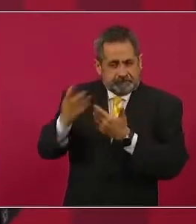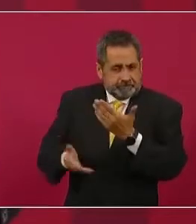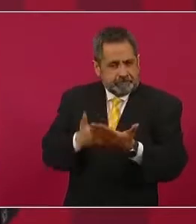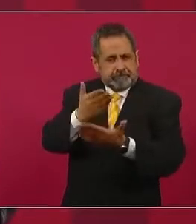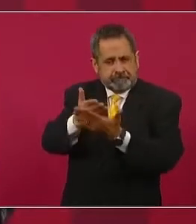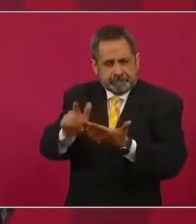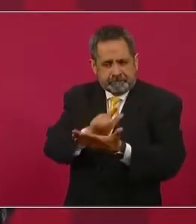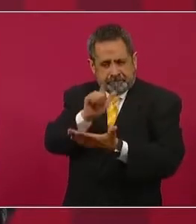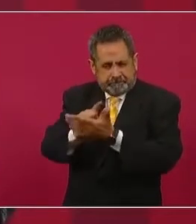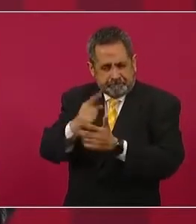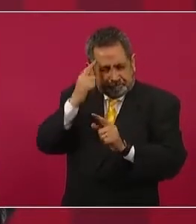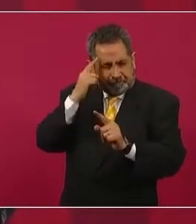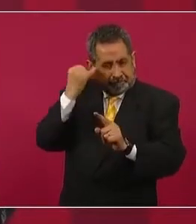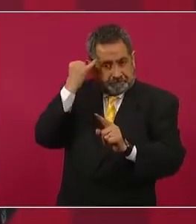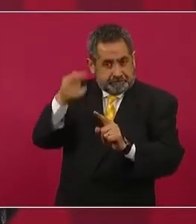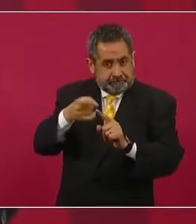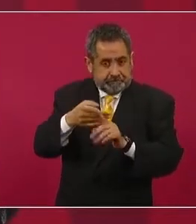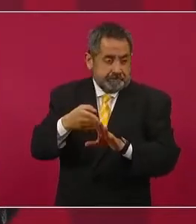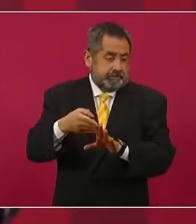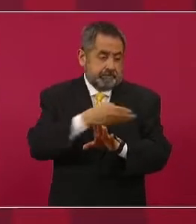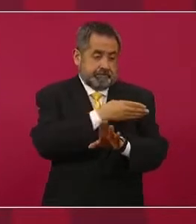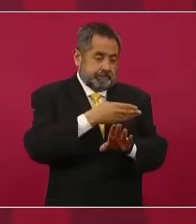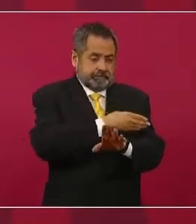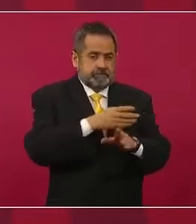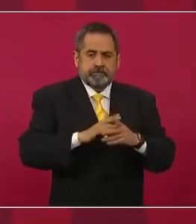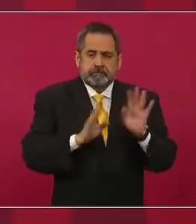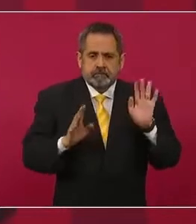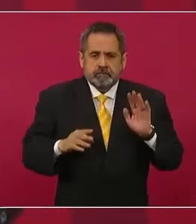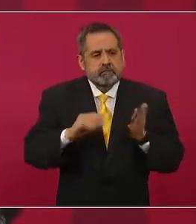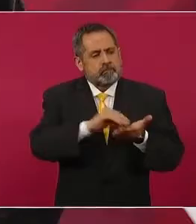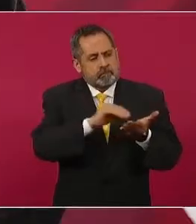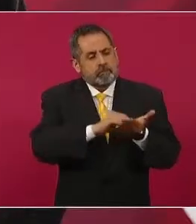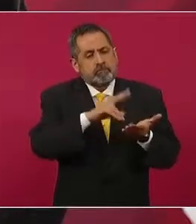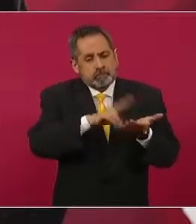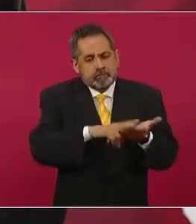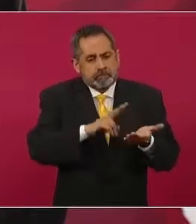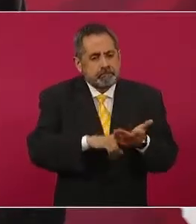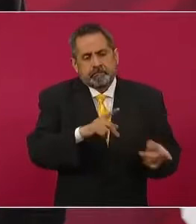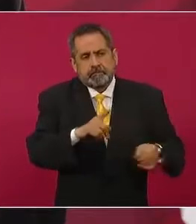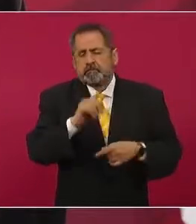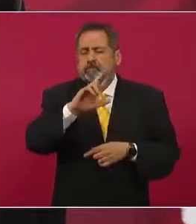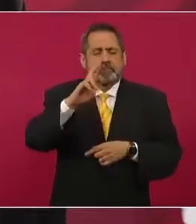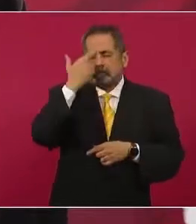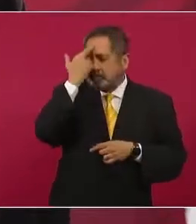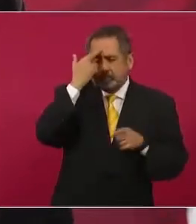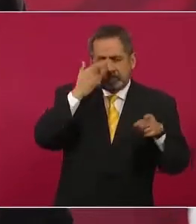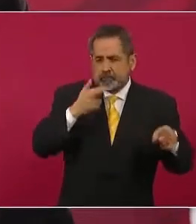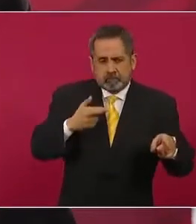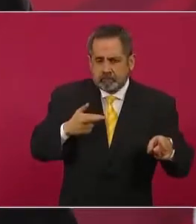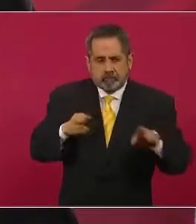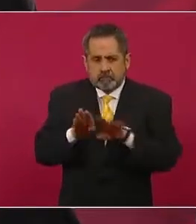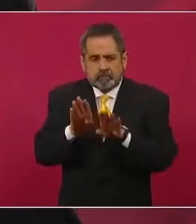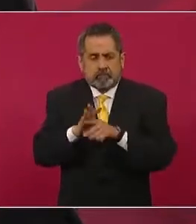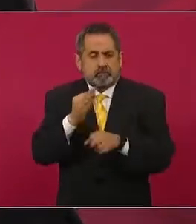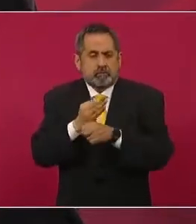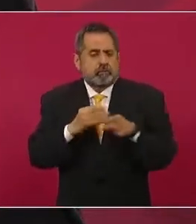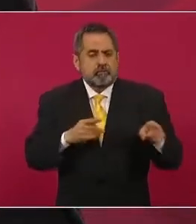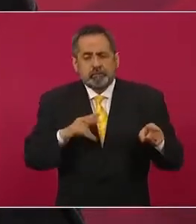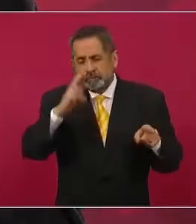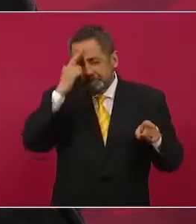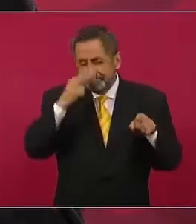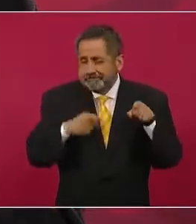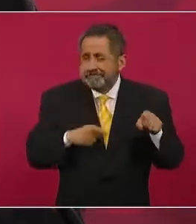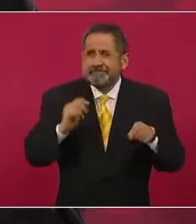presentación de la iniciativa de reforma están vigentes. No recuerdo yo en este momento que haya